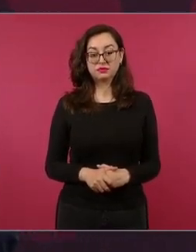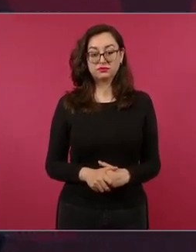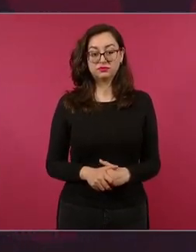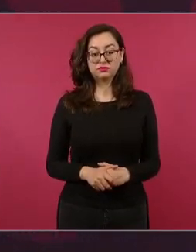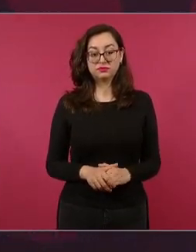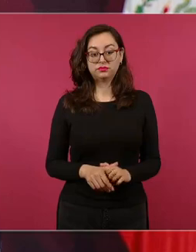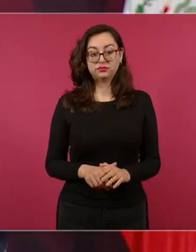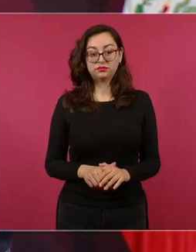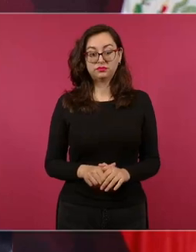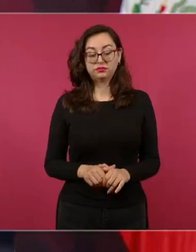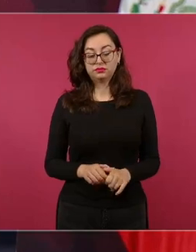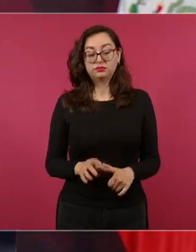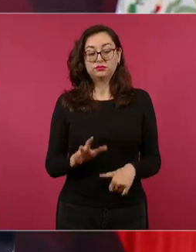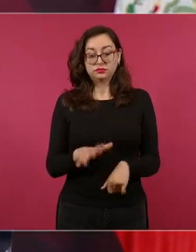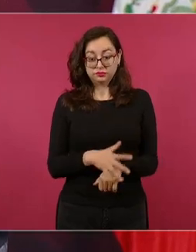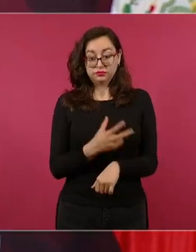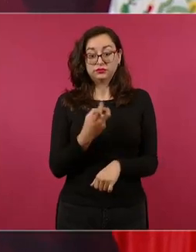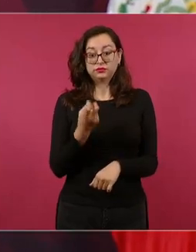que tenemos